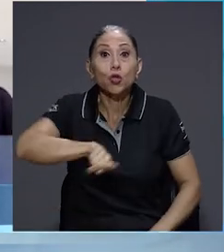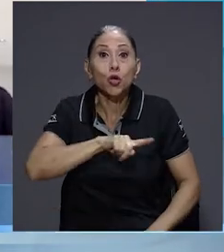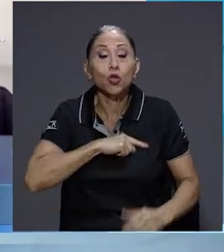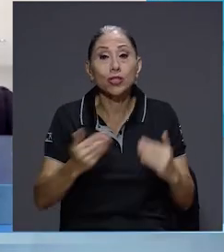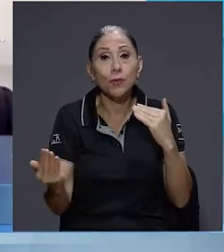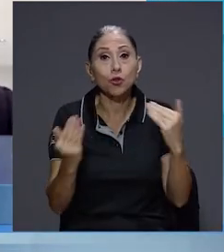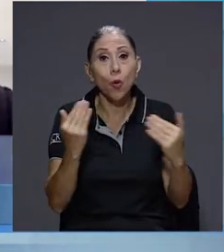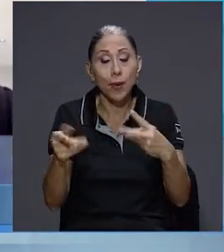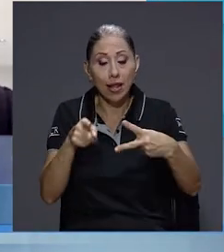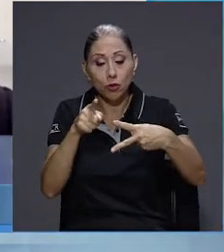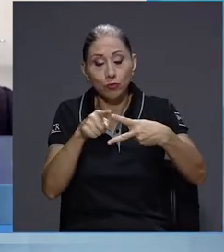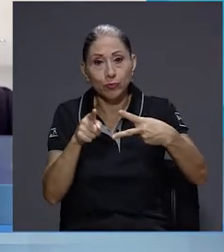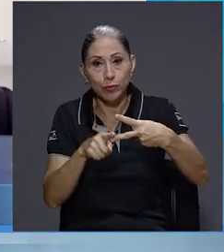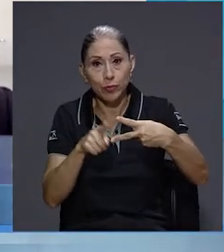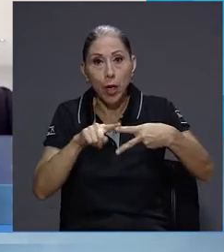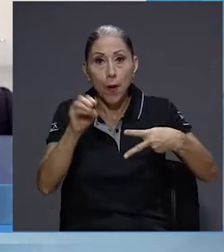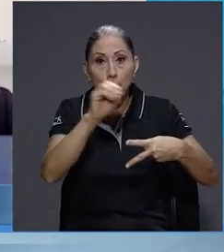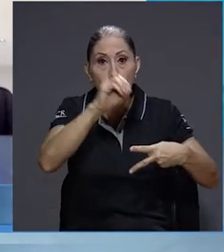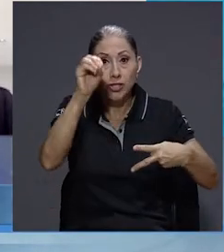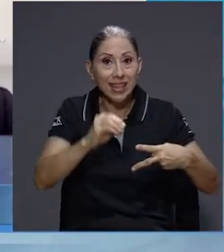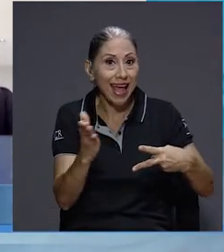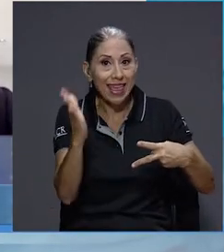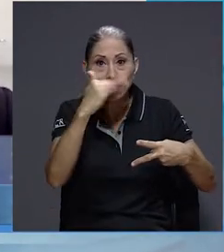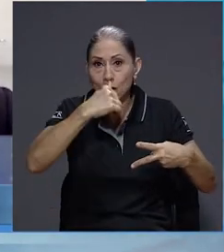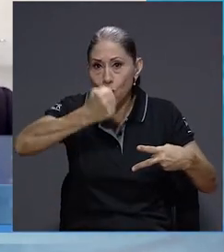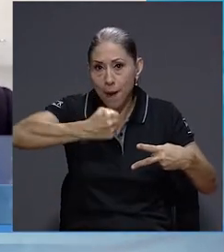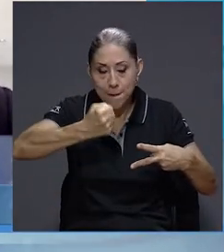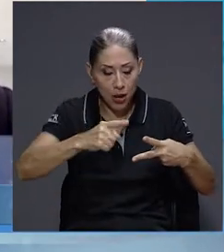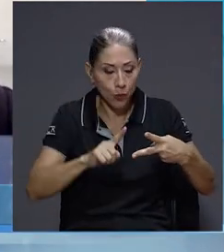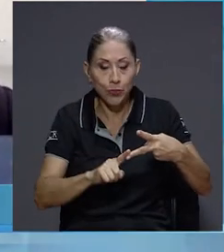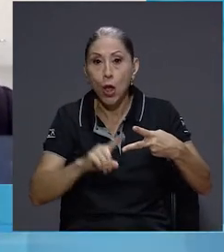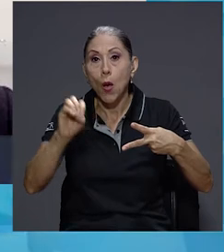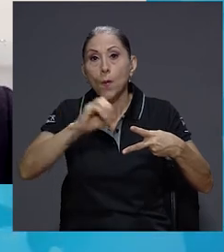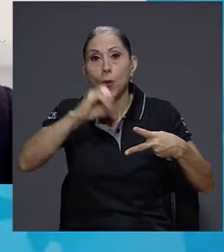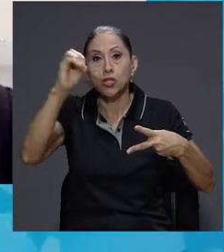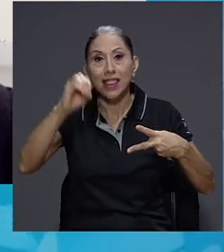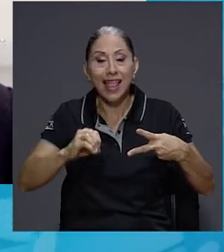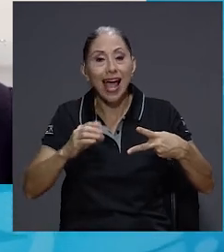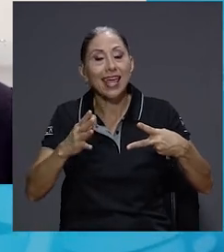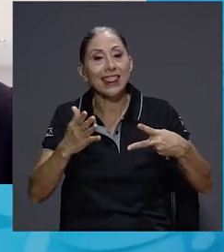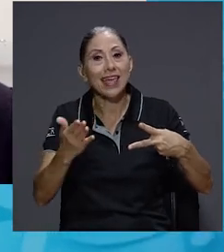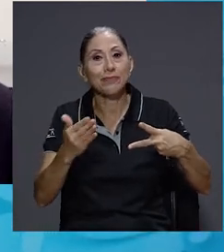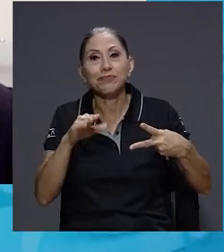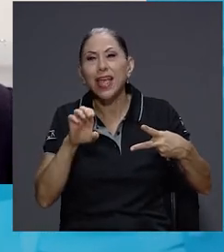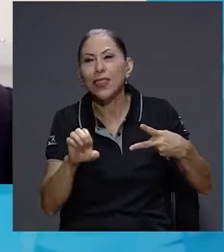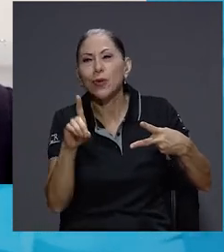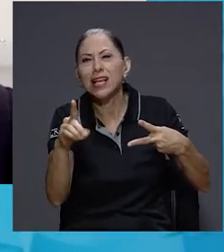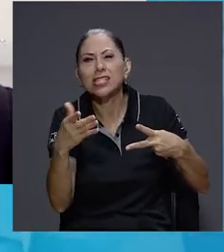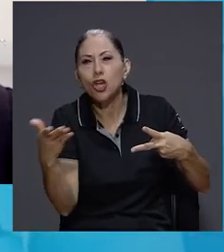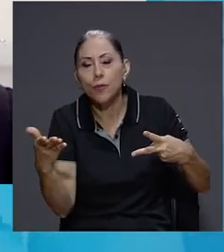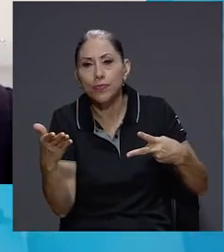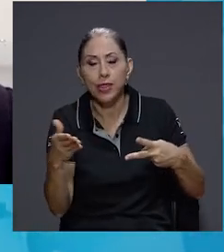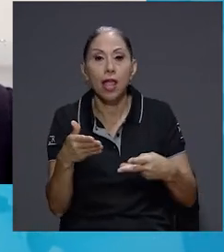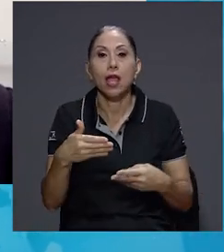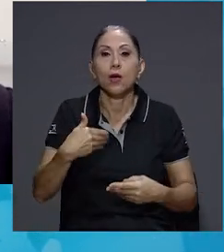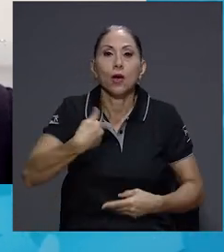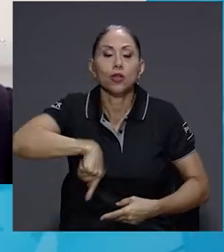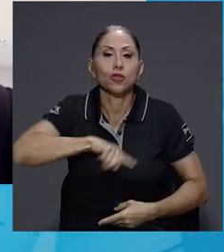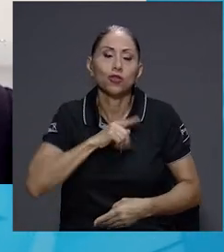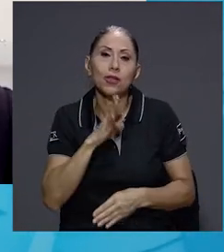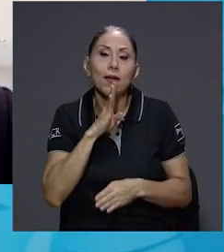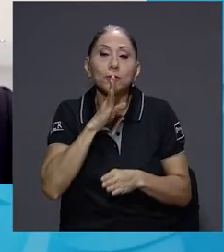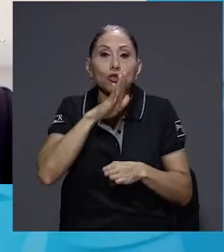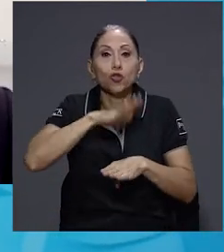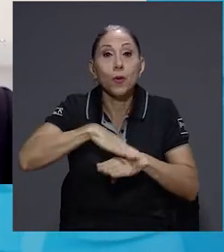indicadores, tasa de desempleo y tasa de sobreeducación. Y cuando nos referimos a carreras prioritarias,